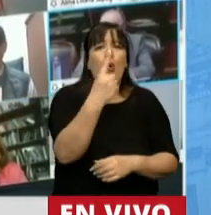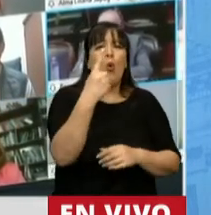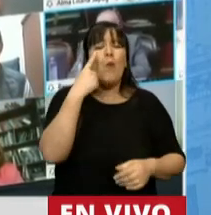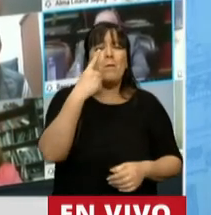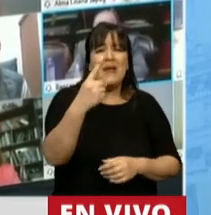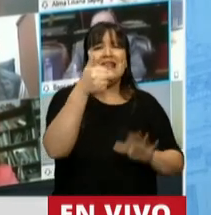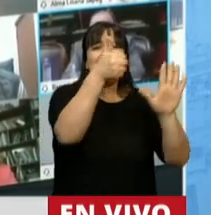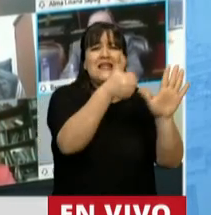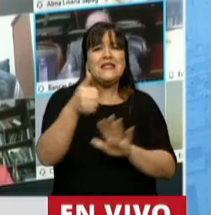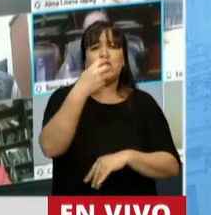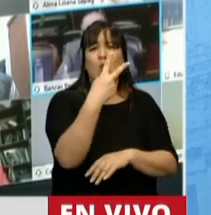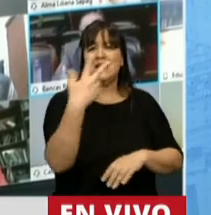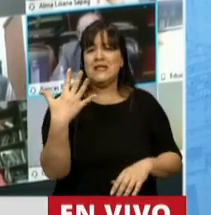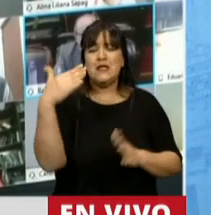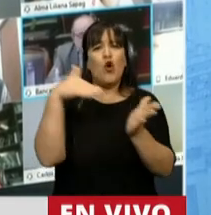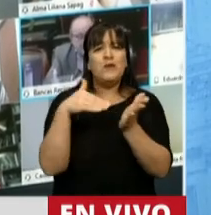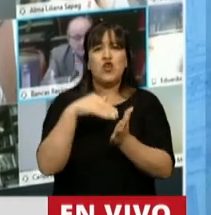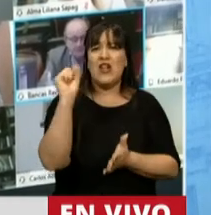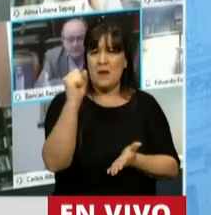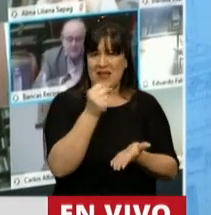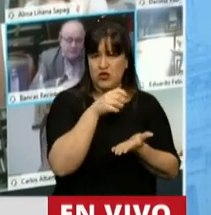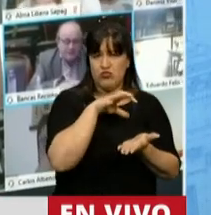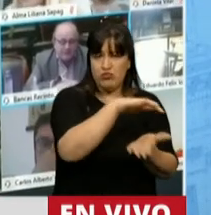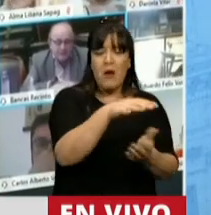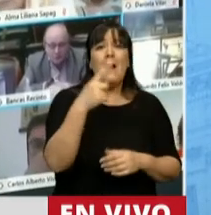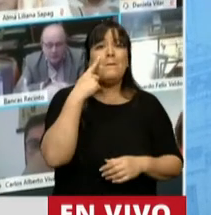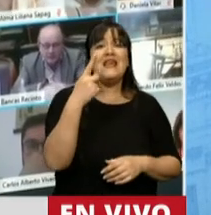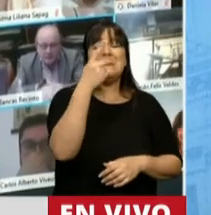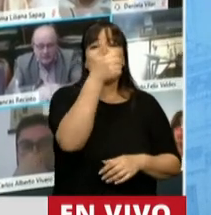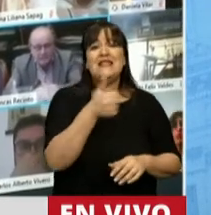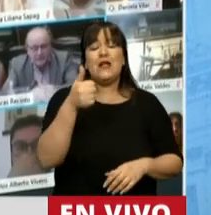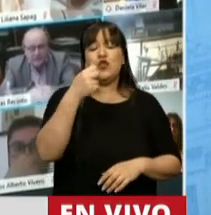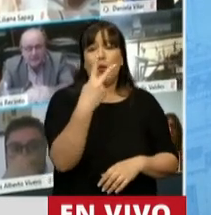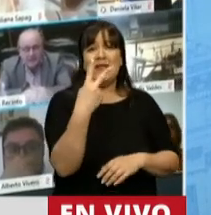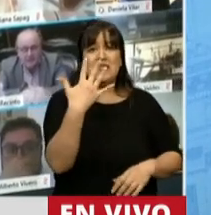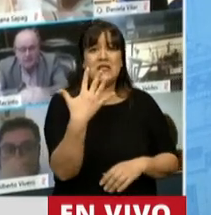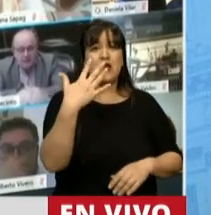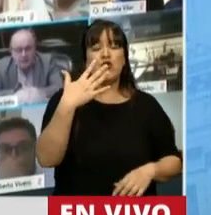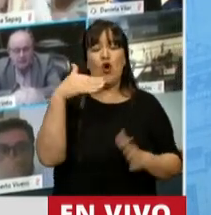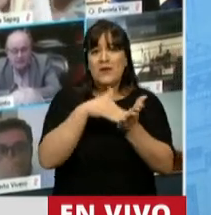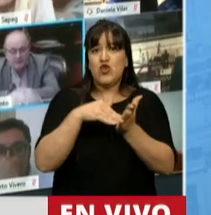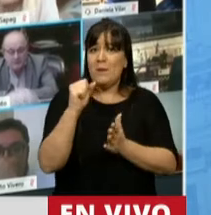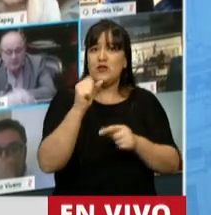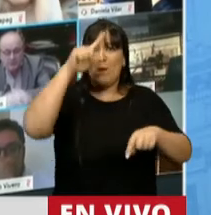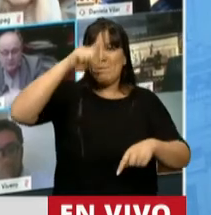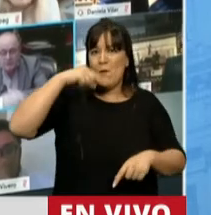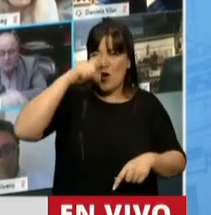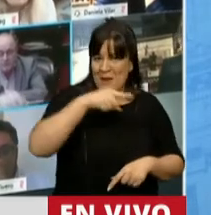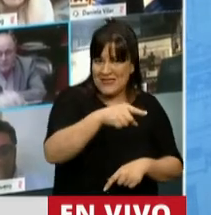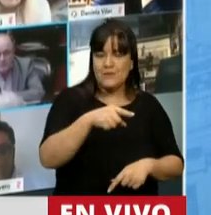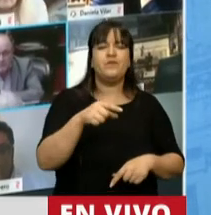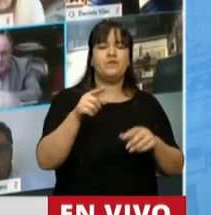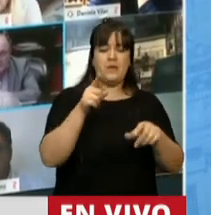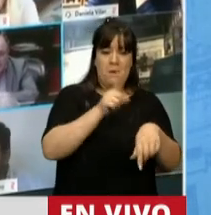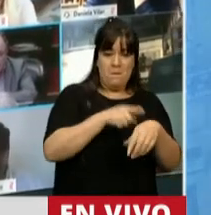.625 millones de pesos, 1.625 millones de pesos por mes. Y si ese monto lo trasladamos desde el mes de